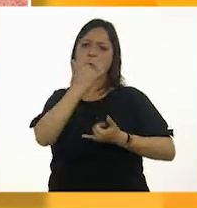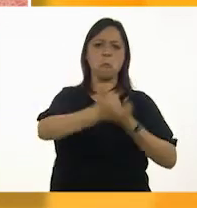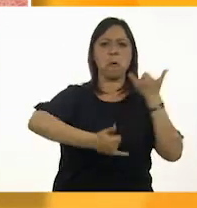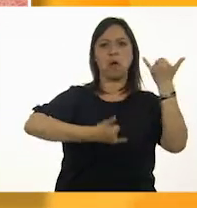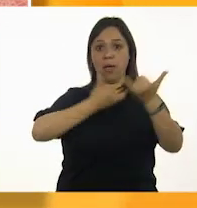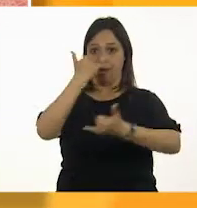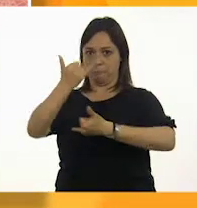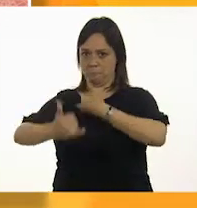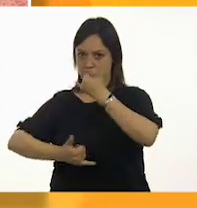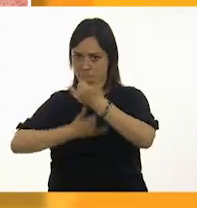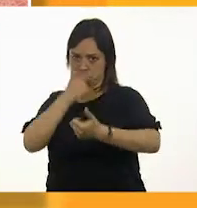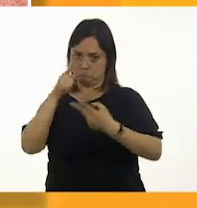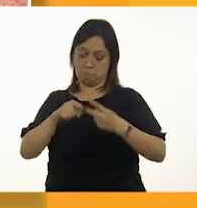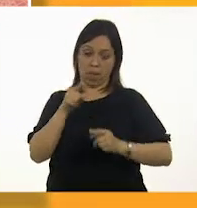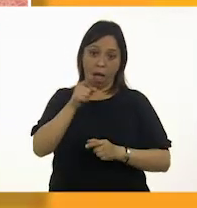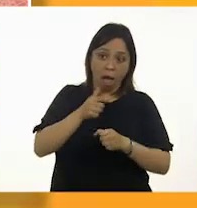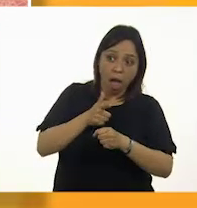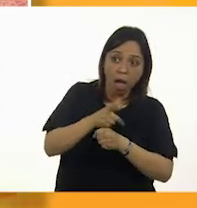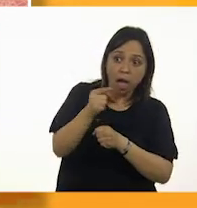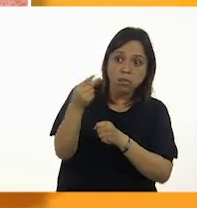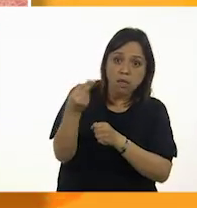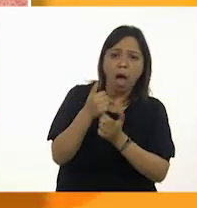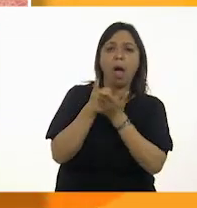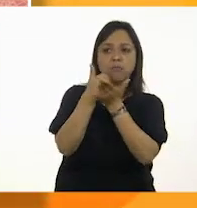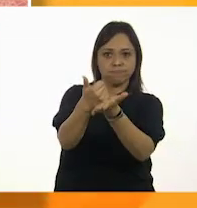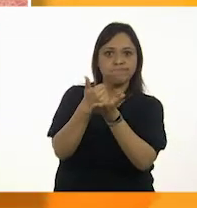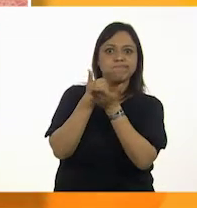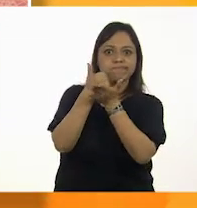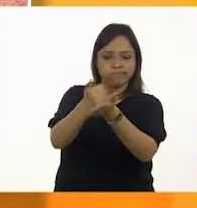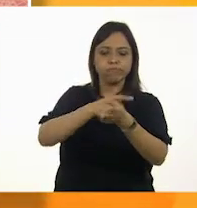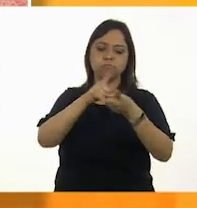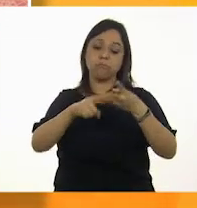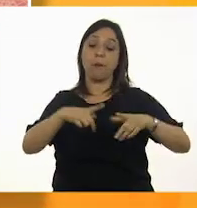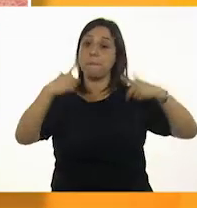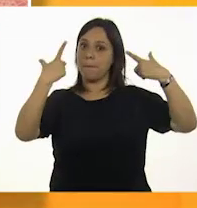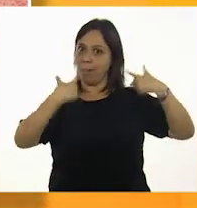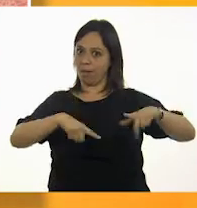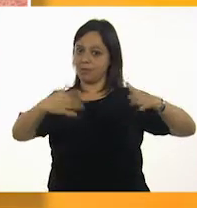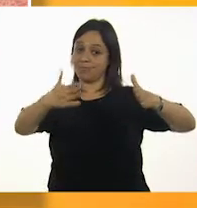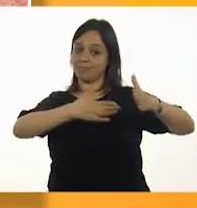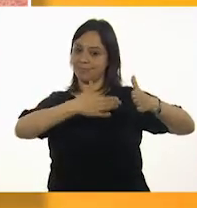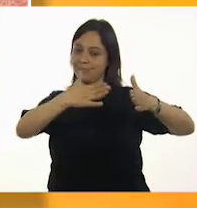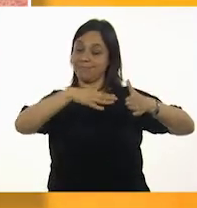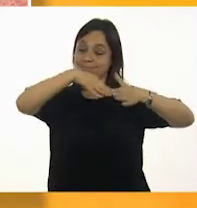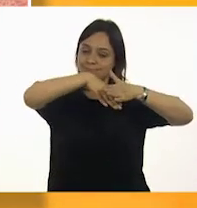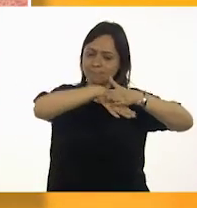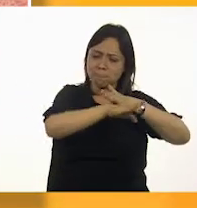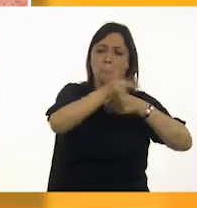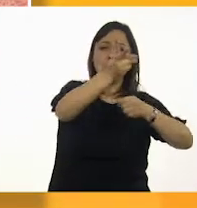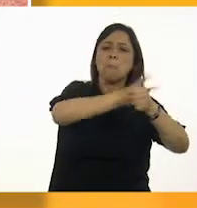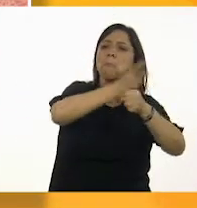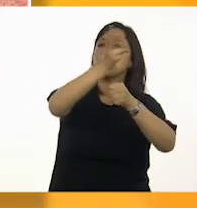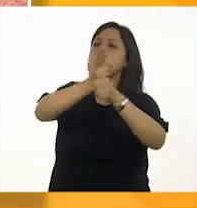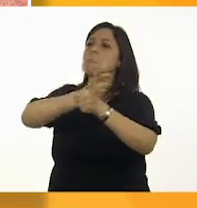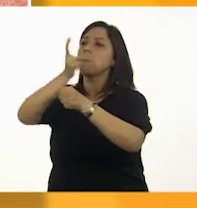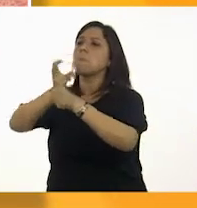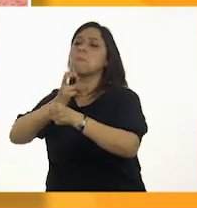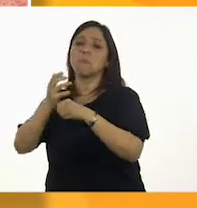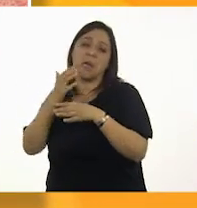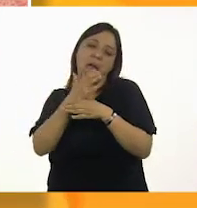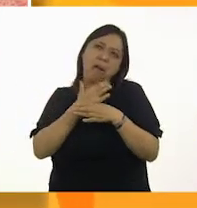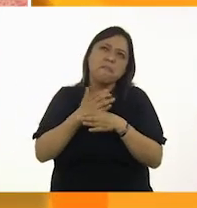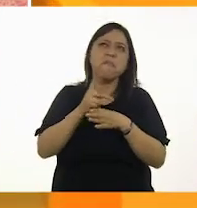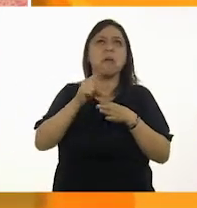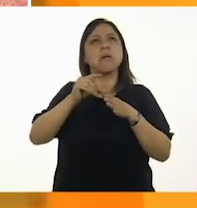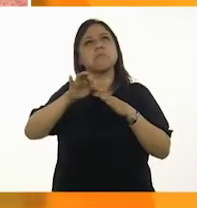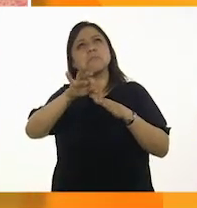Ayudar a quien lo necesite. Hornear un pastel e invitar a los demás a tomar un café, o un té,